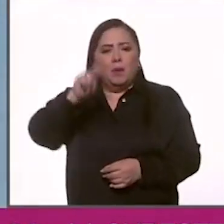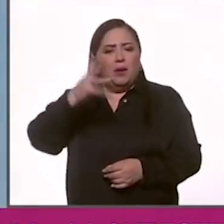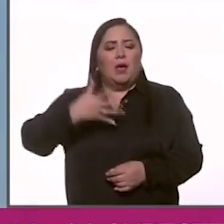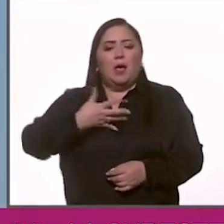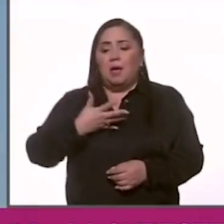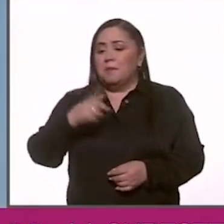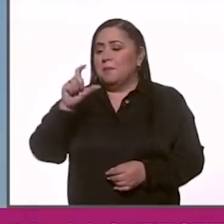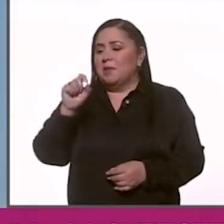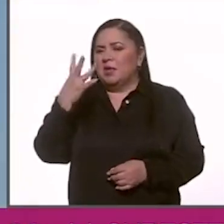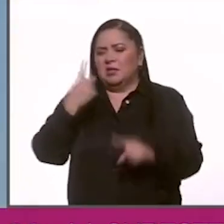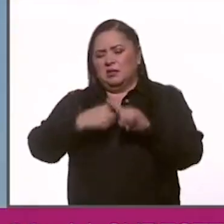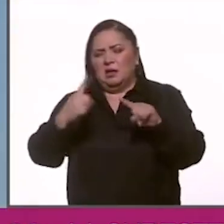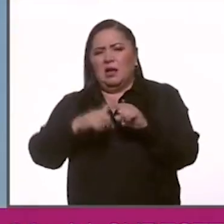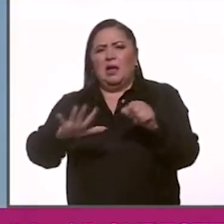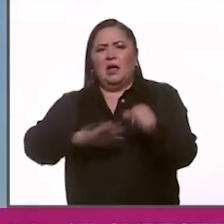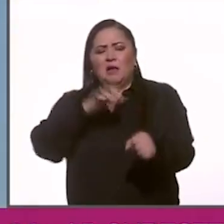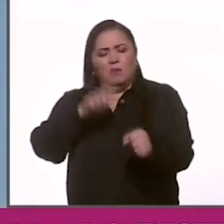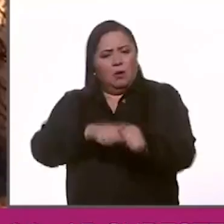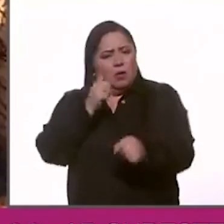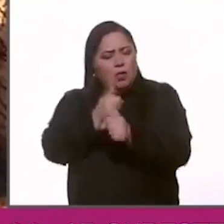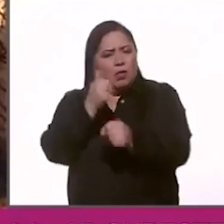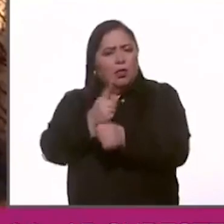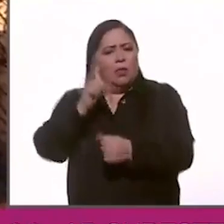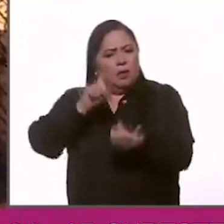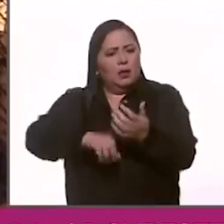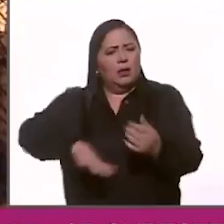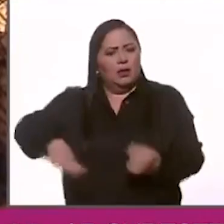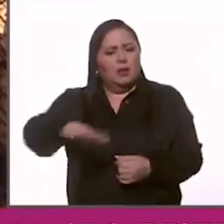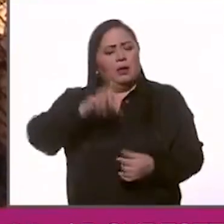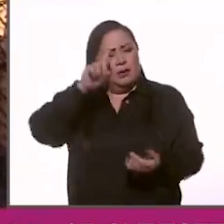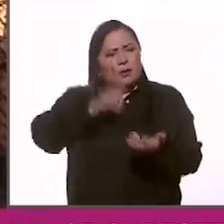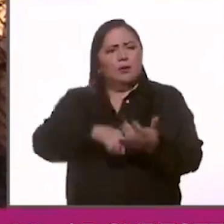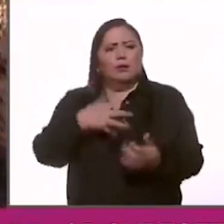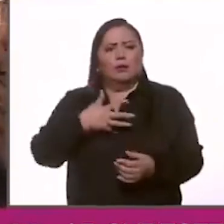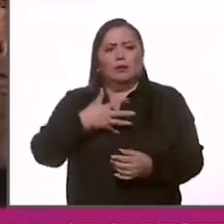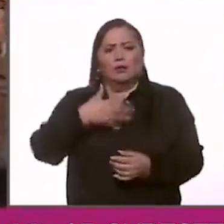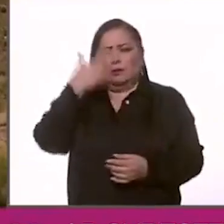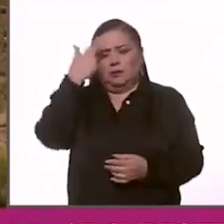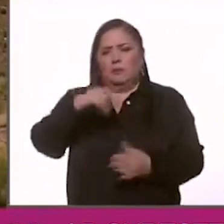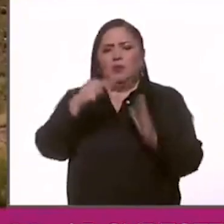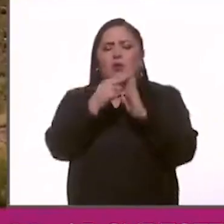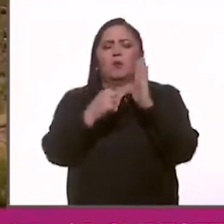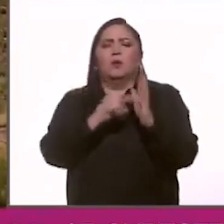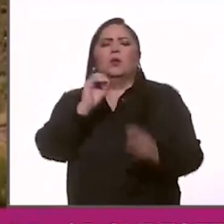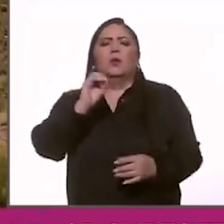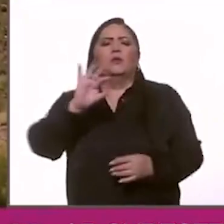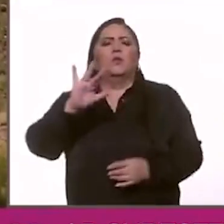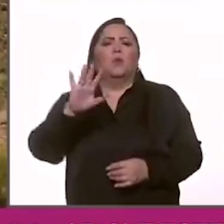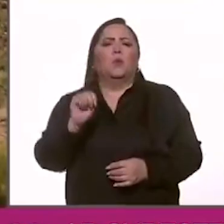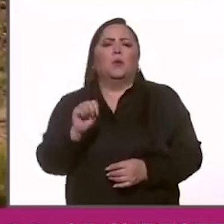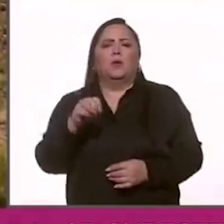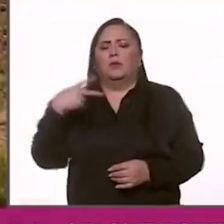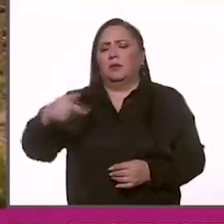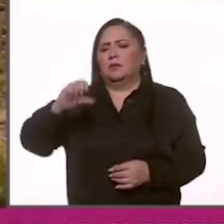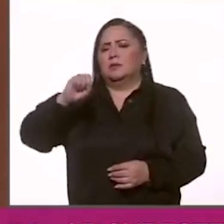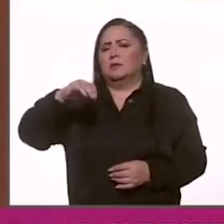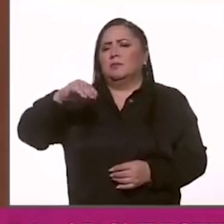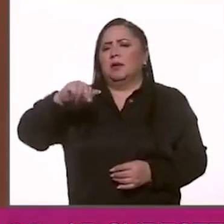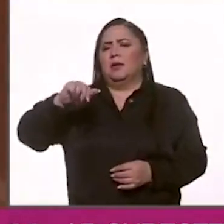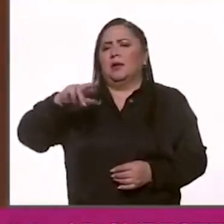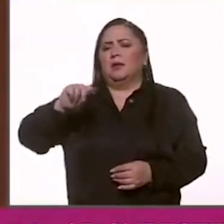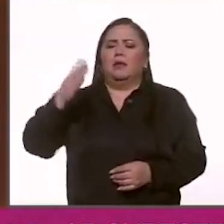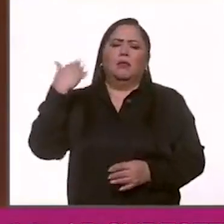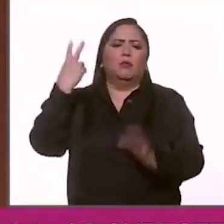23 especies que hemos localizado aquí que están dentro de la norma 059 de Semarnat del año